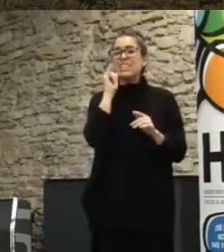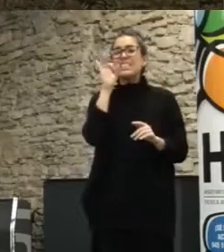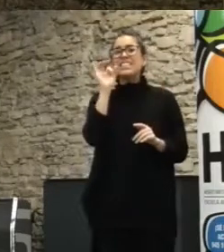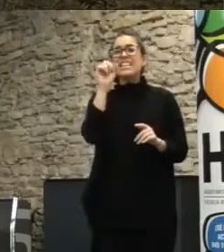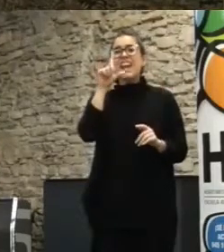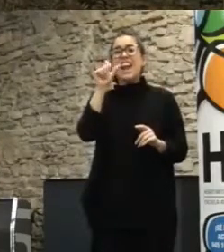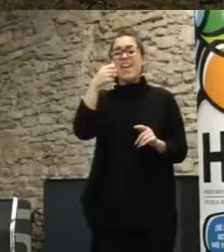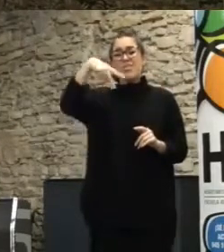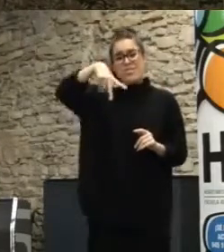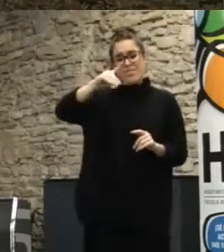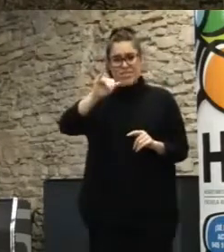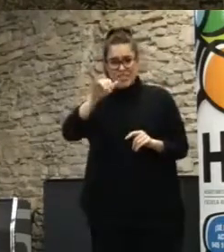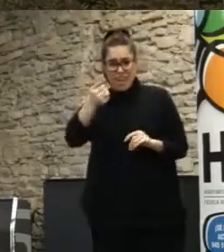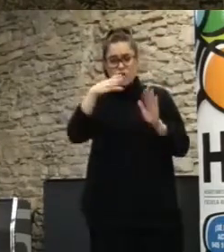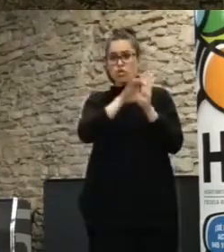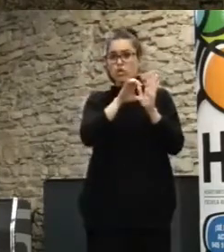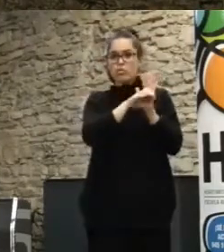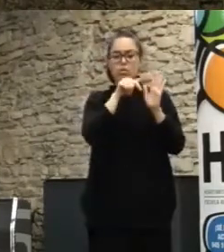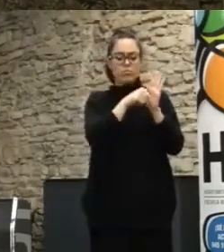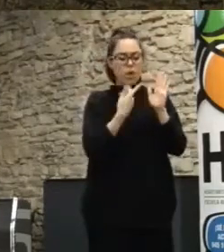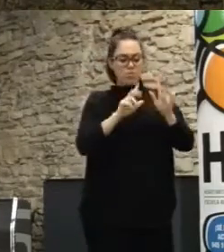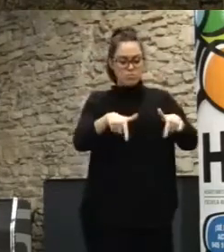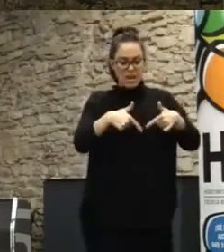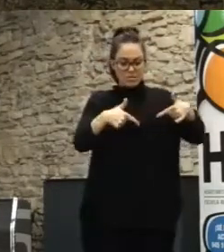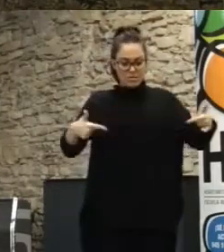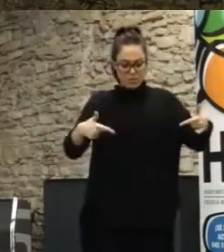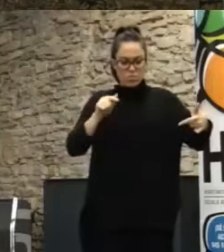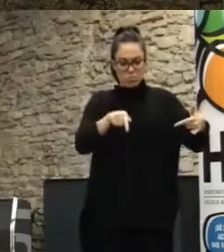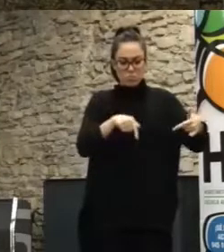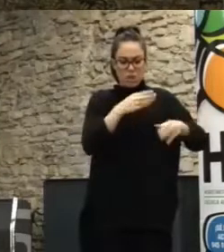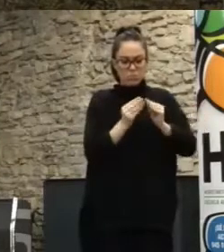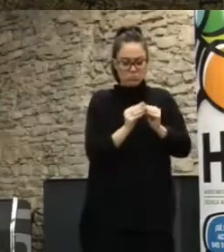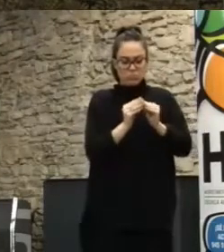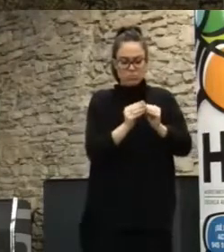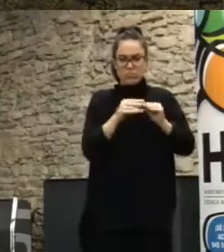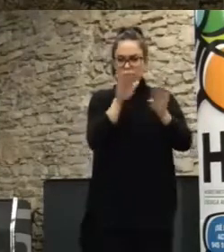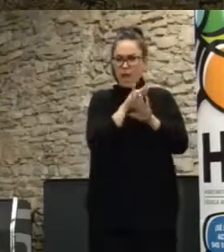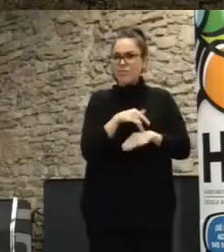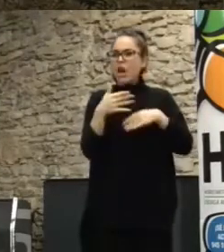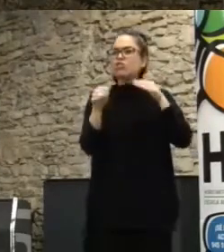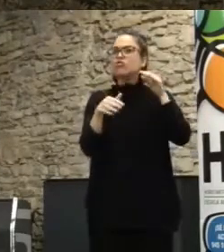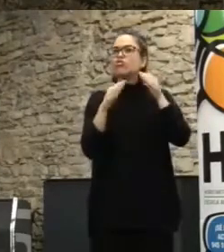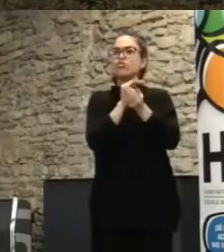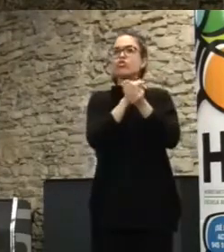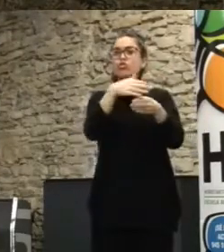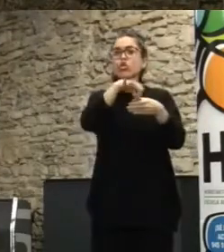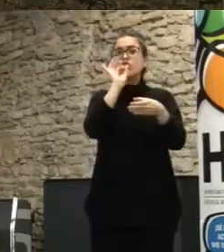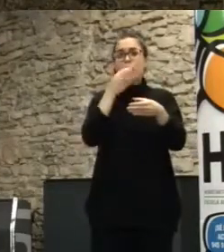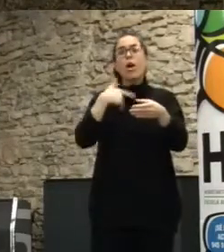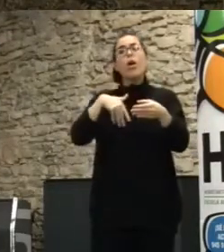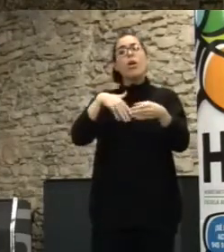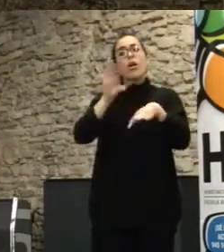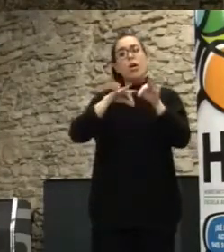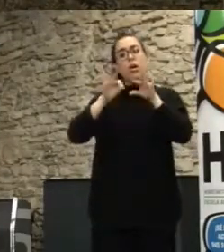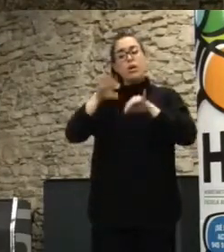constitución en una plataforma wiki, una wikiconstitución y fueron elegidos por sorteo también, es decir, un